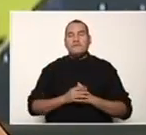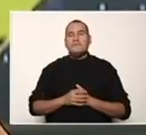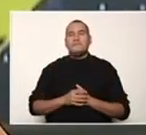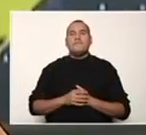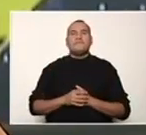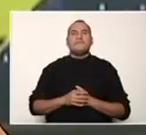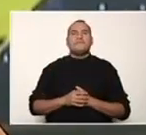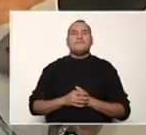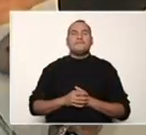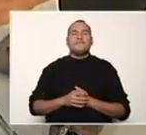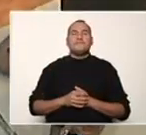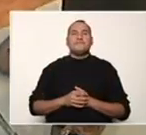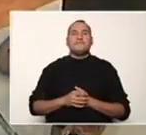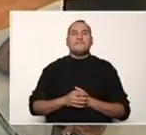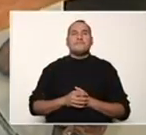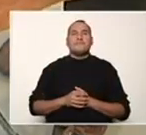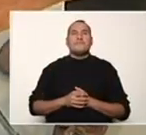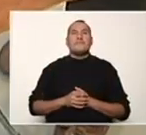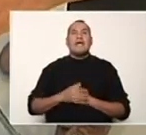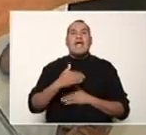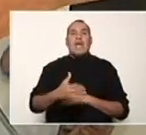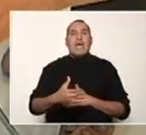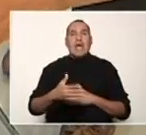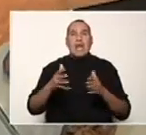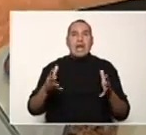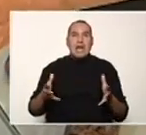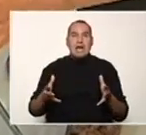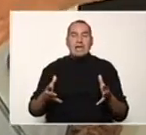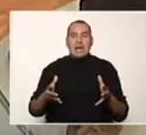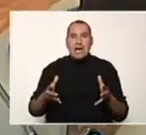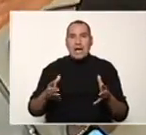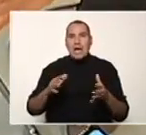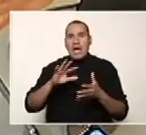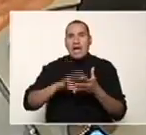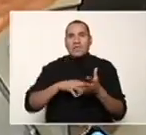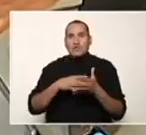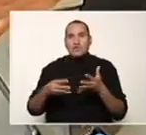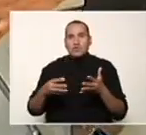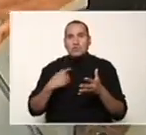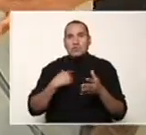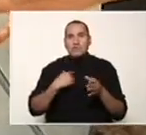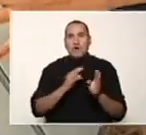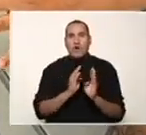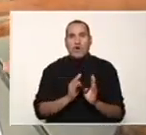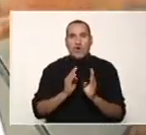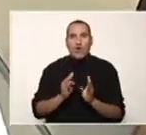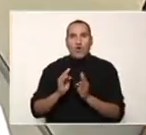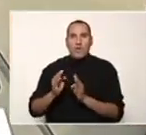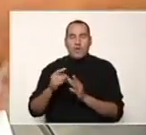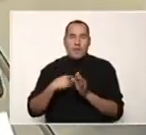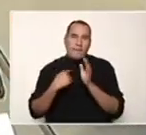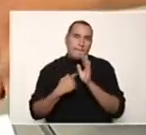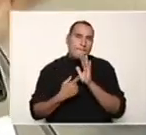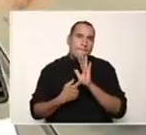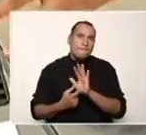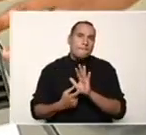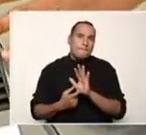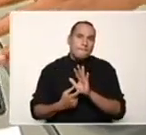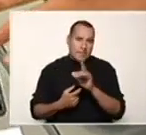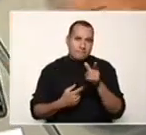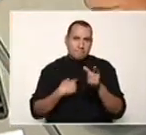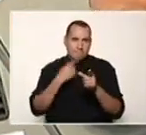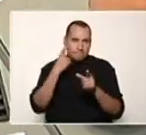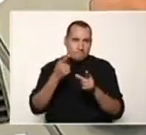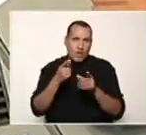Otro elemento importante es que la caja aritmética debe estar lo suficientemente ordenada, como podemos observar para hacer una descripción